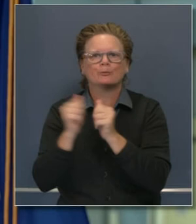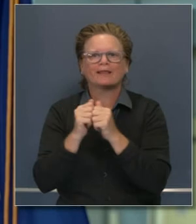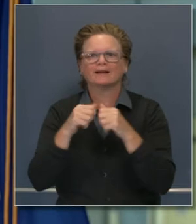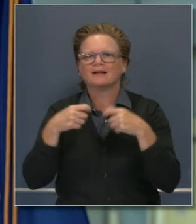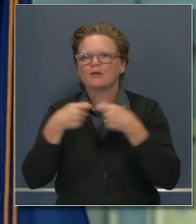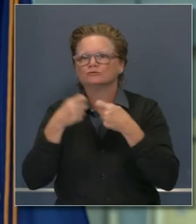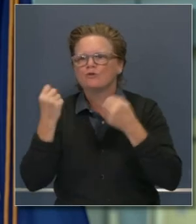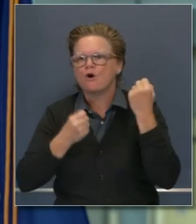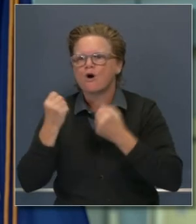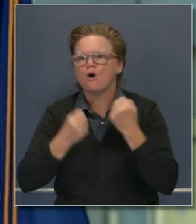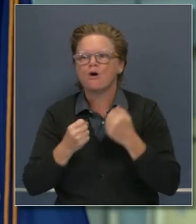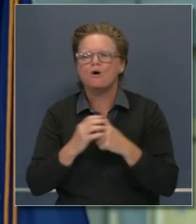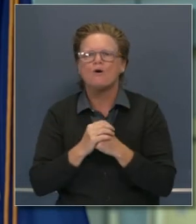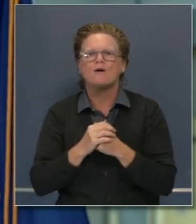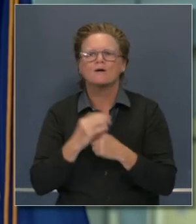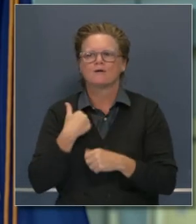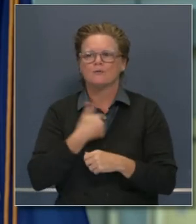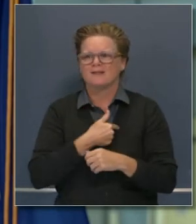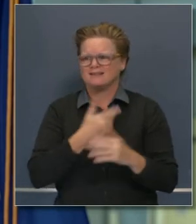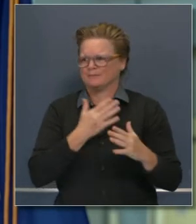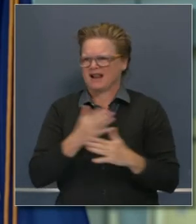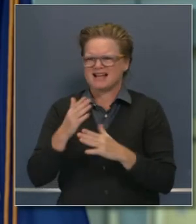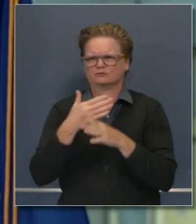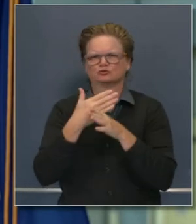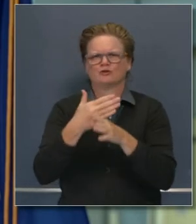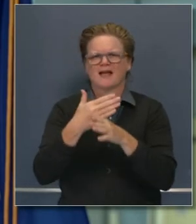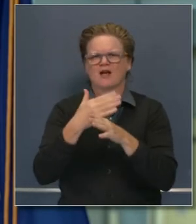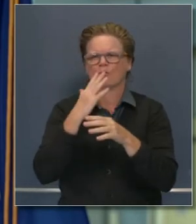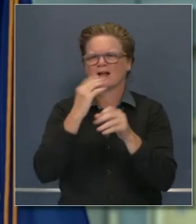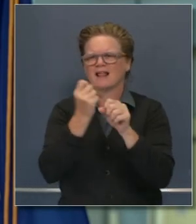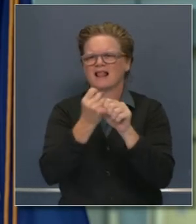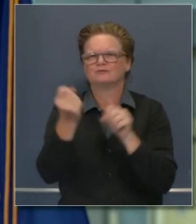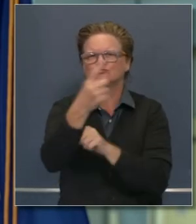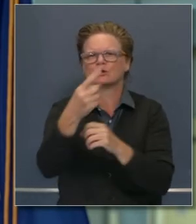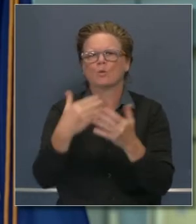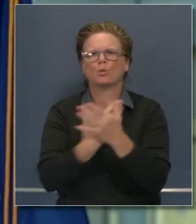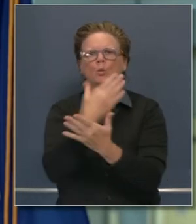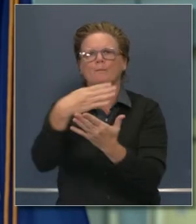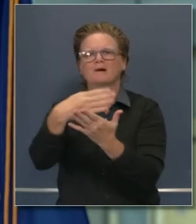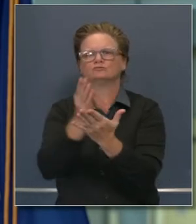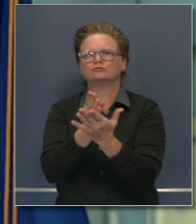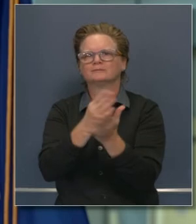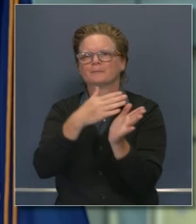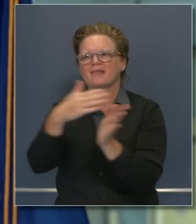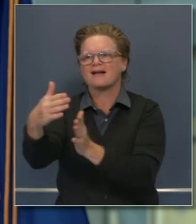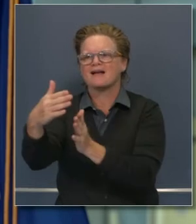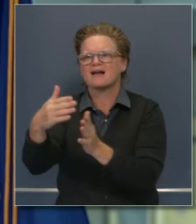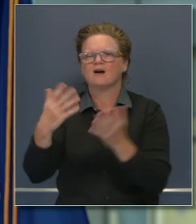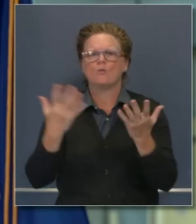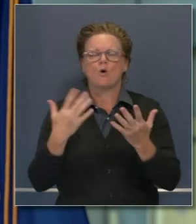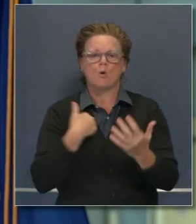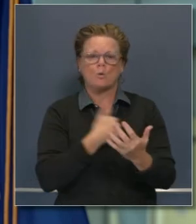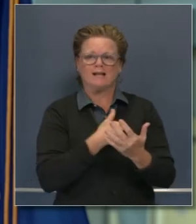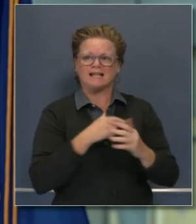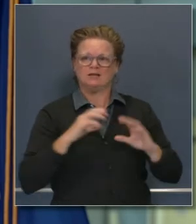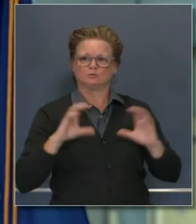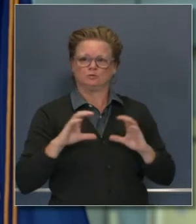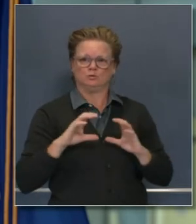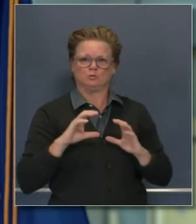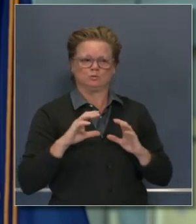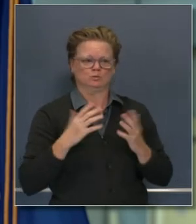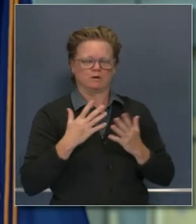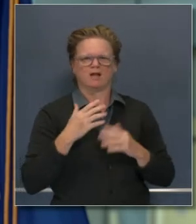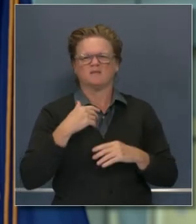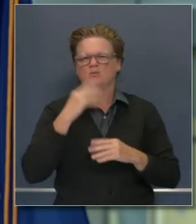más, porque ya estamos en el proceso de implementar el presupuesto del año próximo. Anunciaré estos esfuerzos en enero. Con